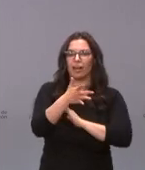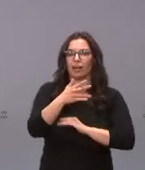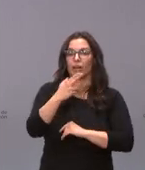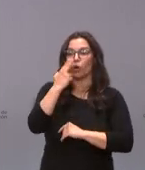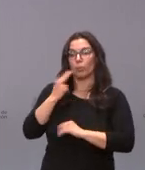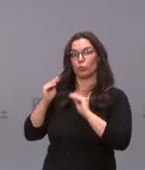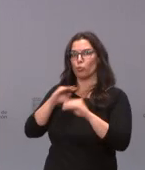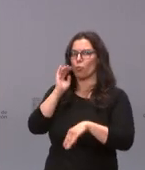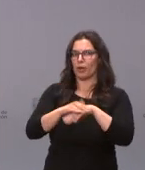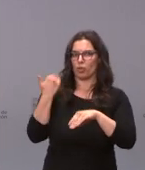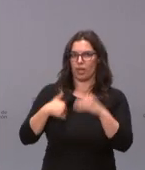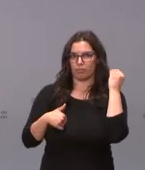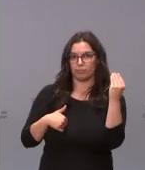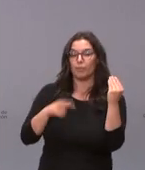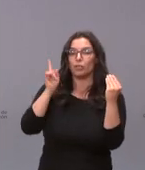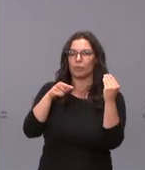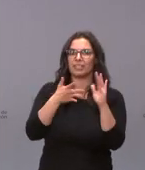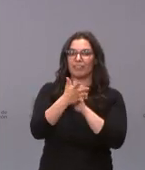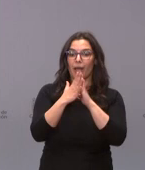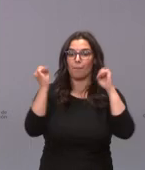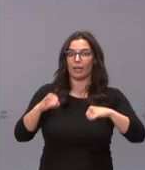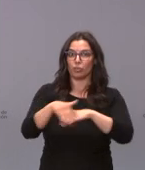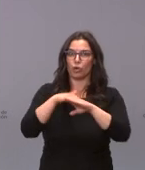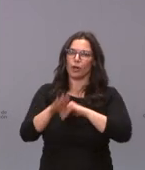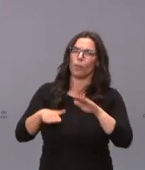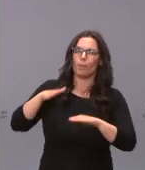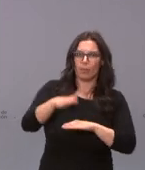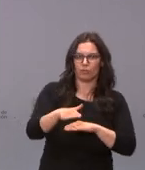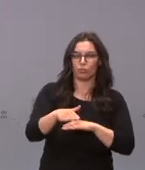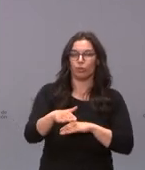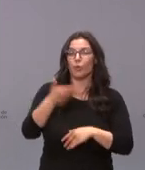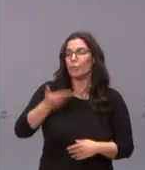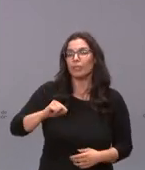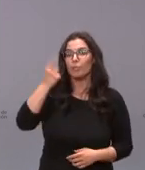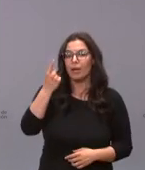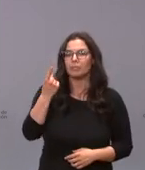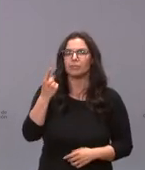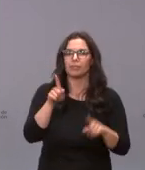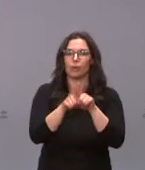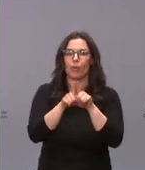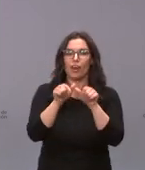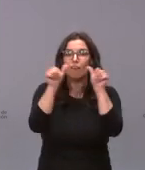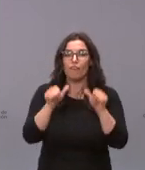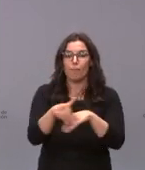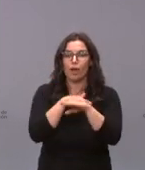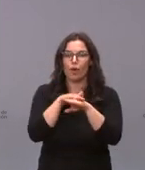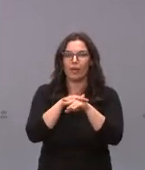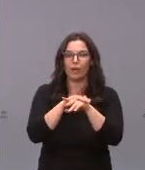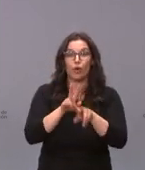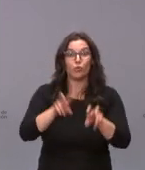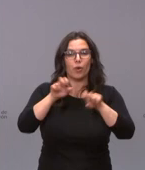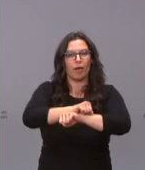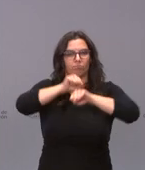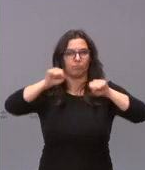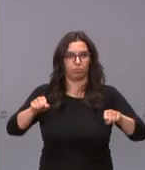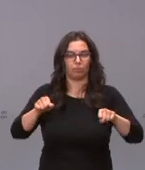supone también un paso adelante en nuestro pacto de Gobierno, pero lo que es más importante, afianza una nueva forma de gobernar, centrada